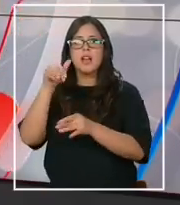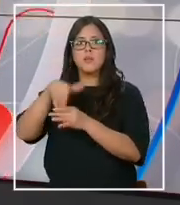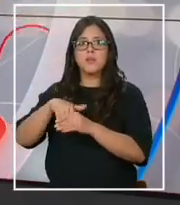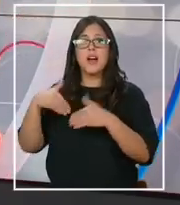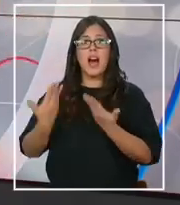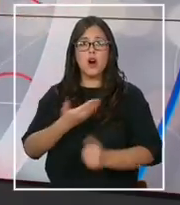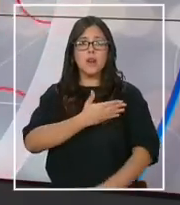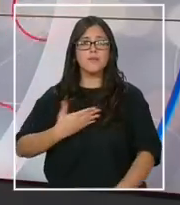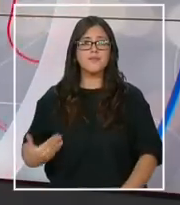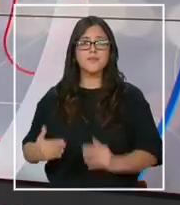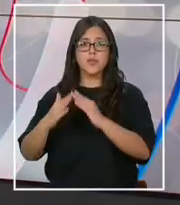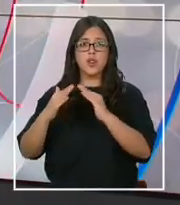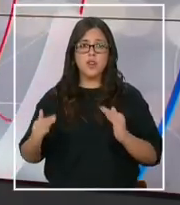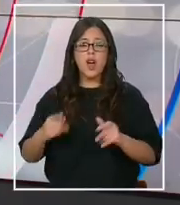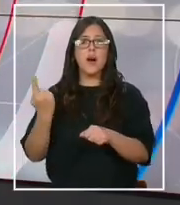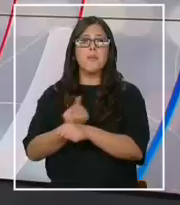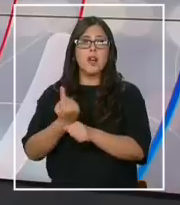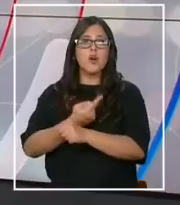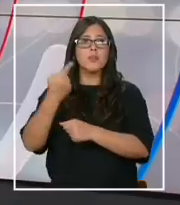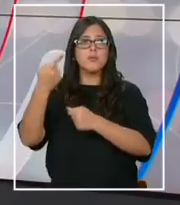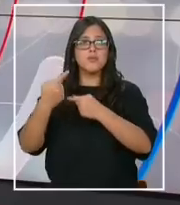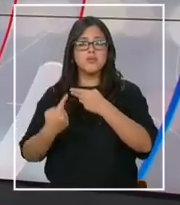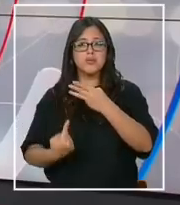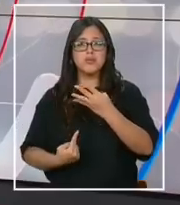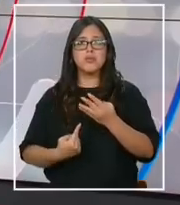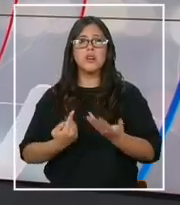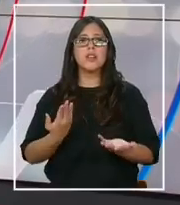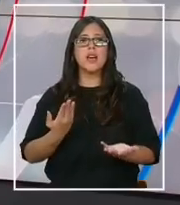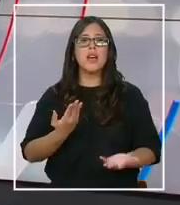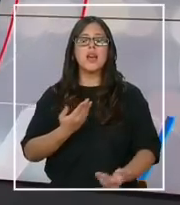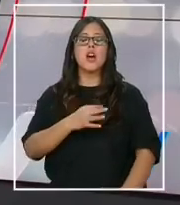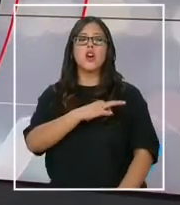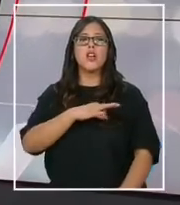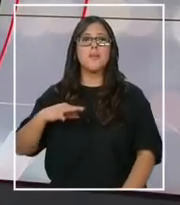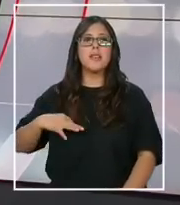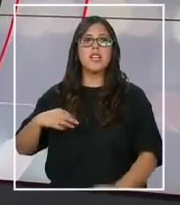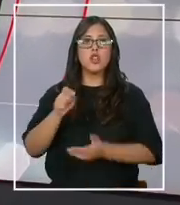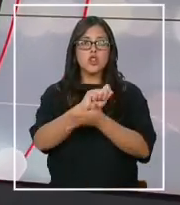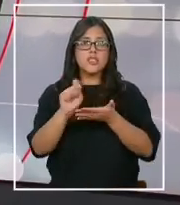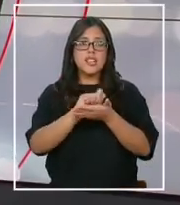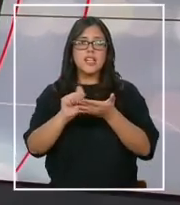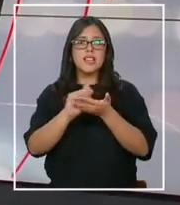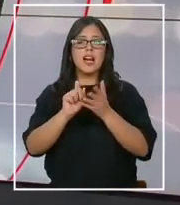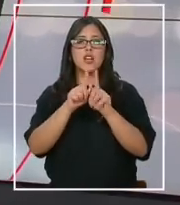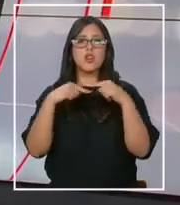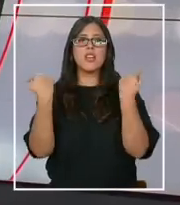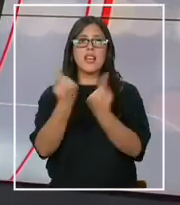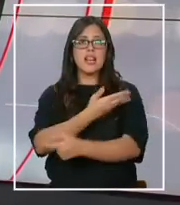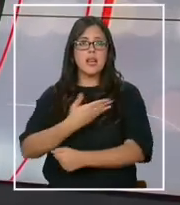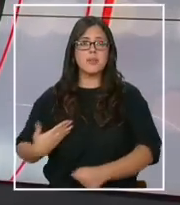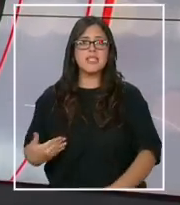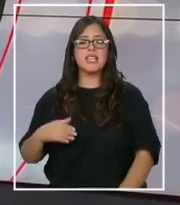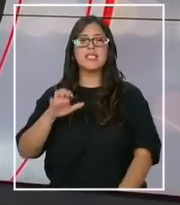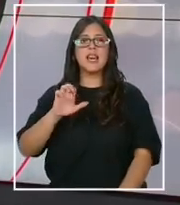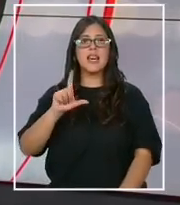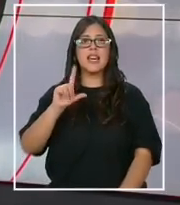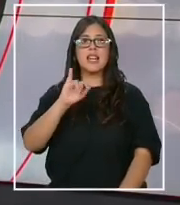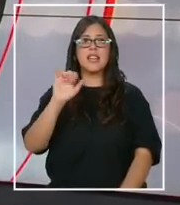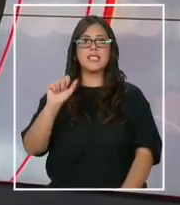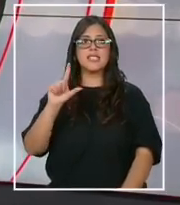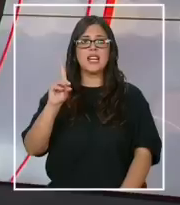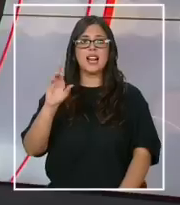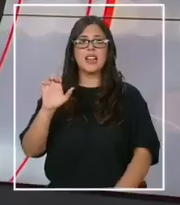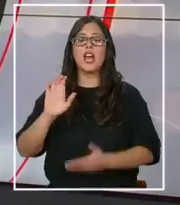Palacio de la Moneda para conversar de este y otros temas con el Ministro Secretario General de la Presidencia, Álvaro Elizalde. Ministro, ¿cómo está? Muy buenas noches.